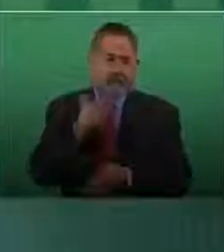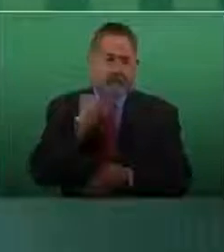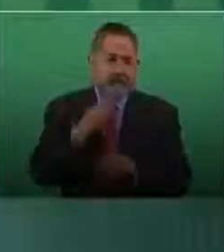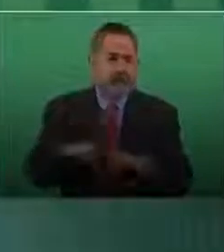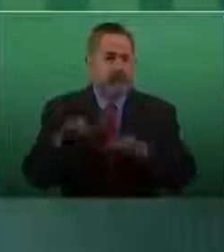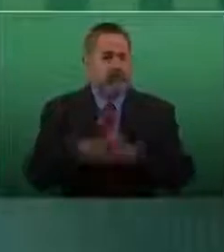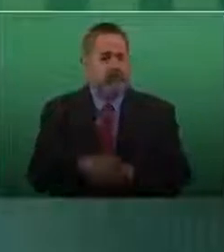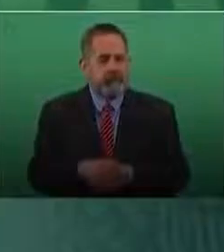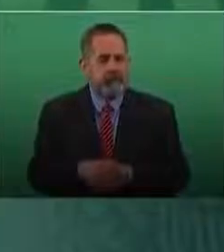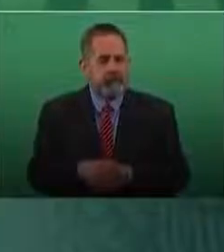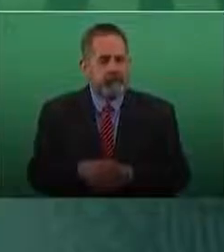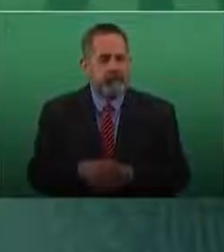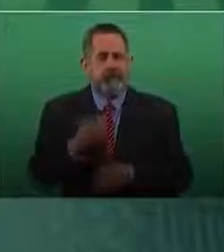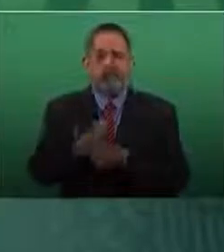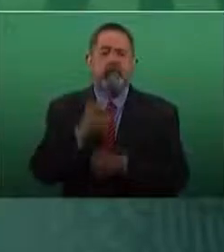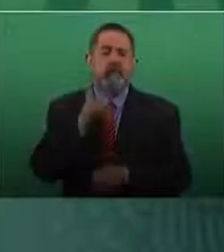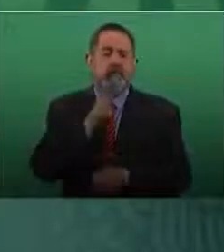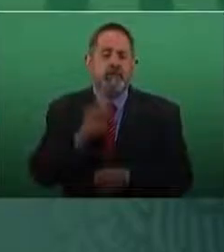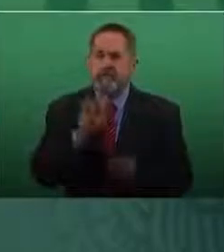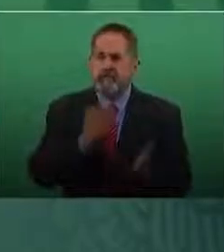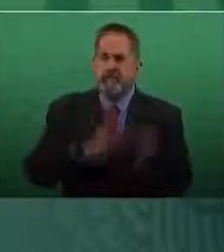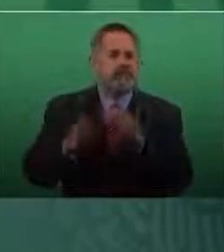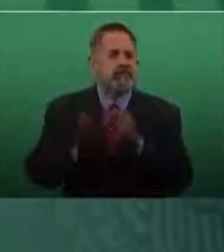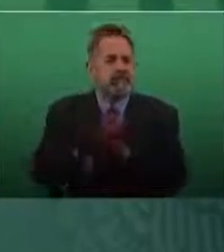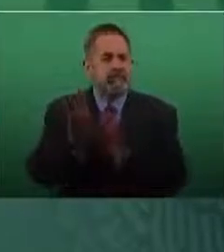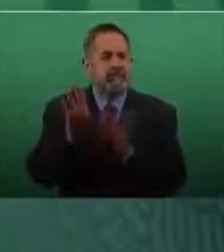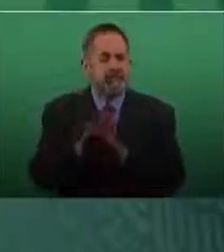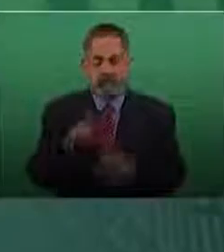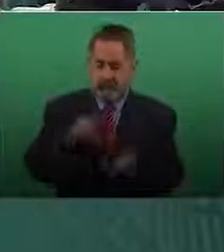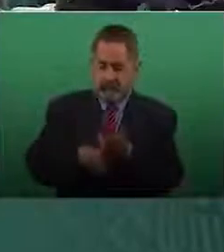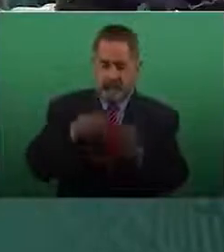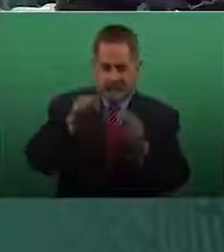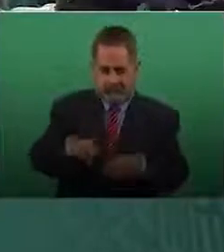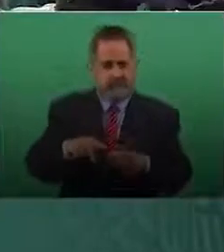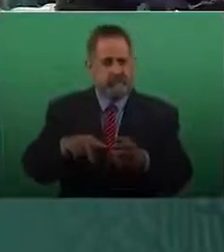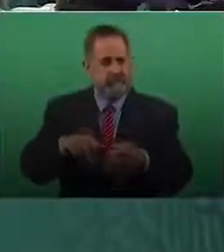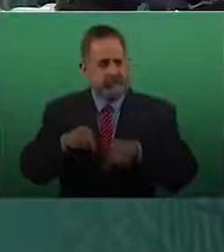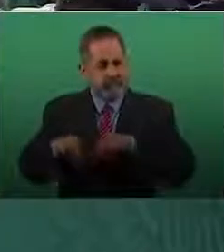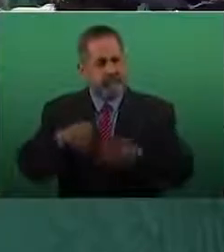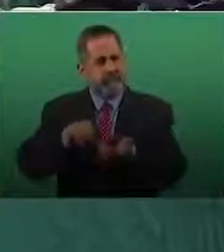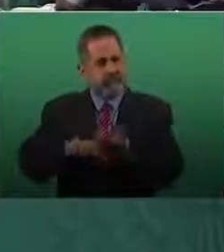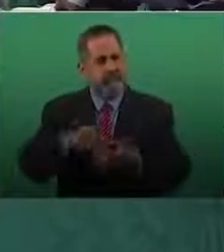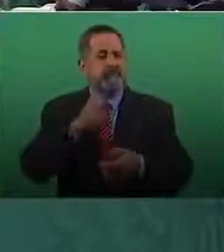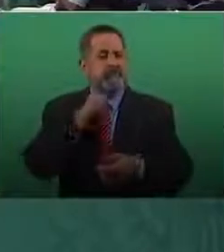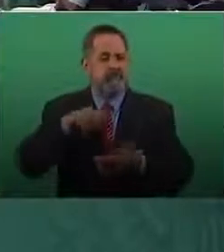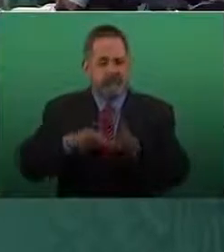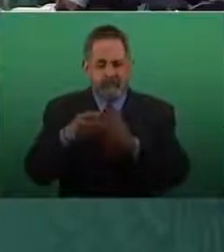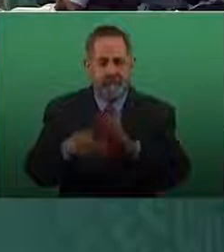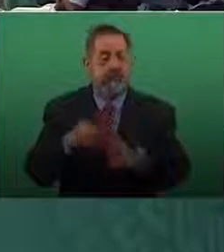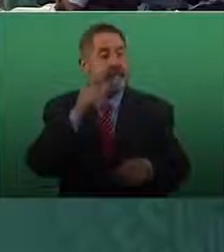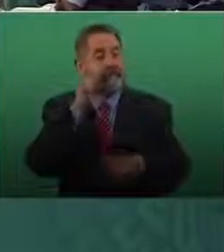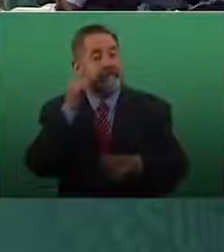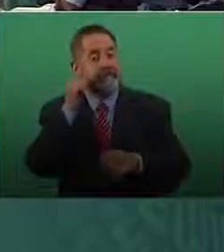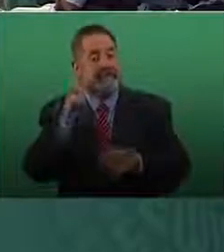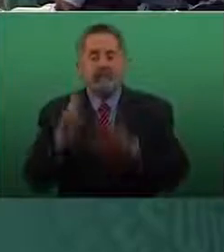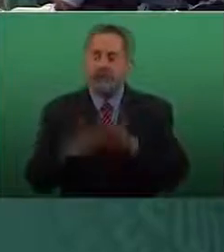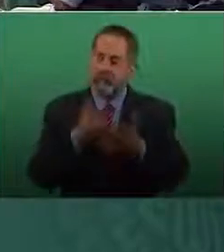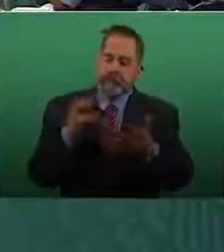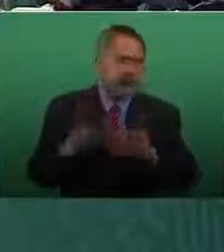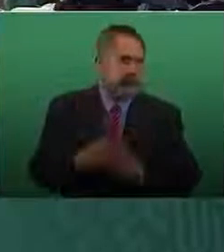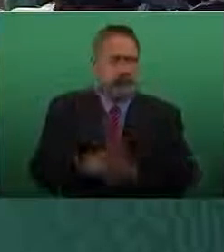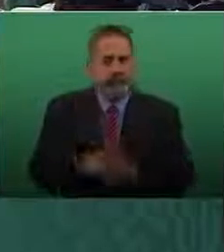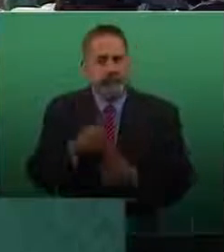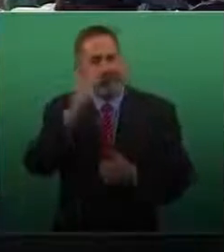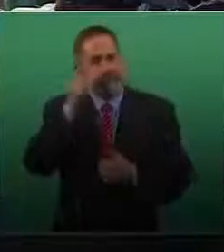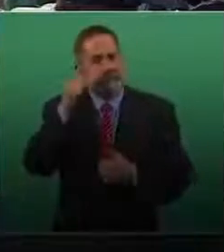¿Cómo estamos sacando adelante a Pemex, cómo estamos rescatando a Pemex con los trabajadores, con los técnicos? Ayer hubo de nuevo, porque nos dejaron